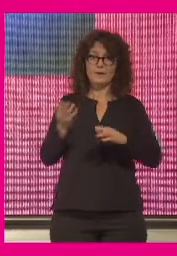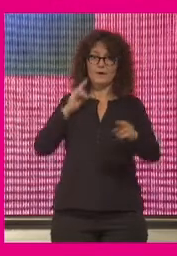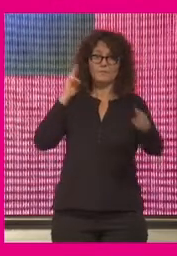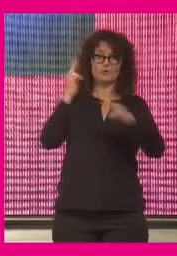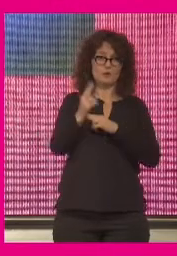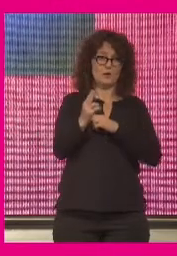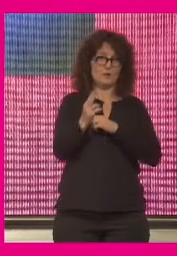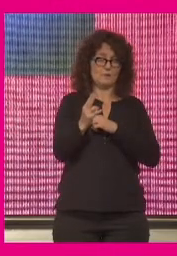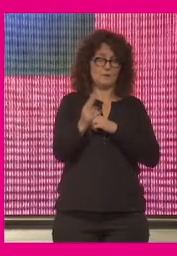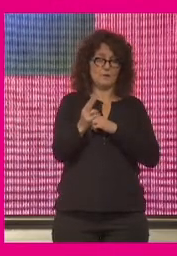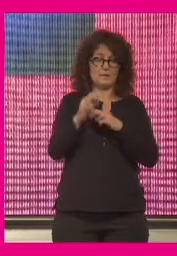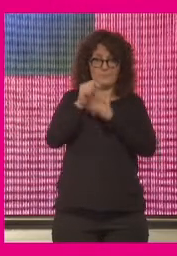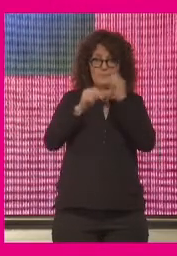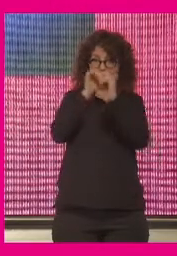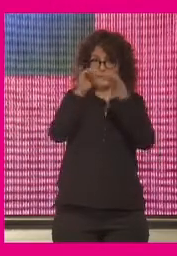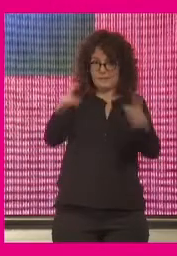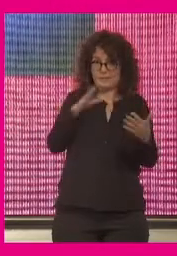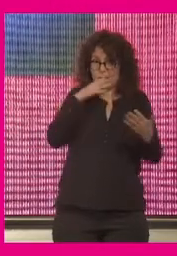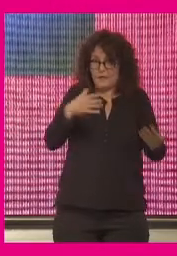ha venido encima